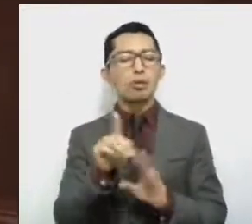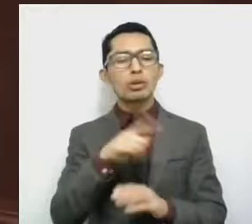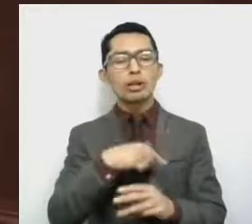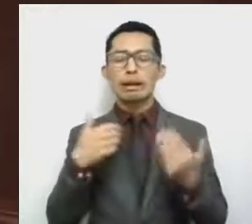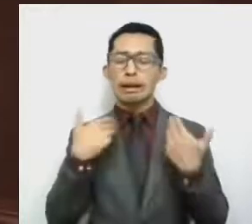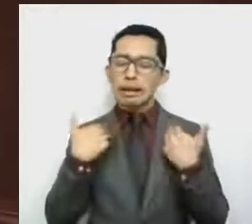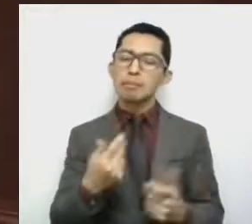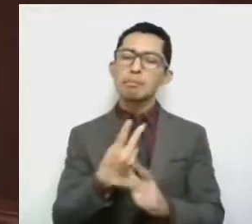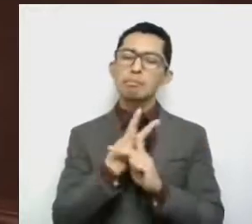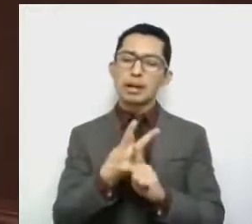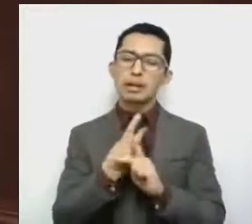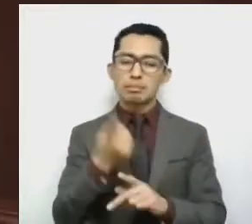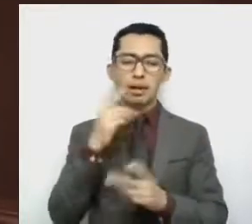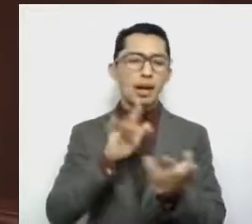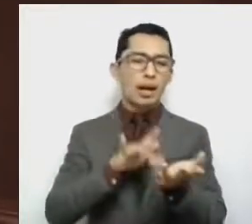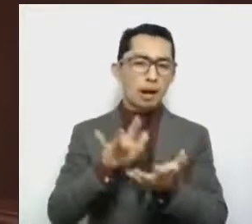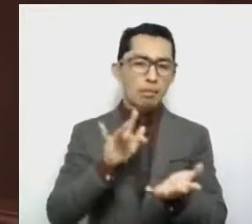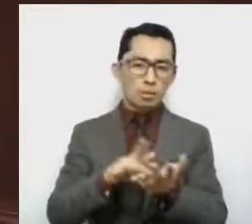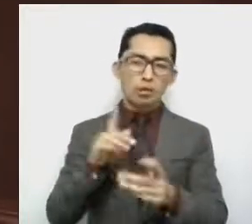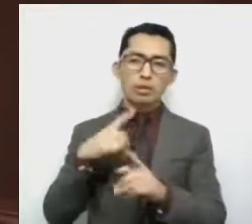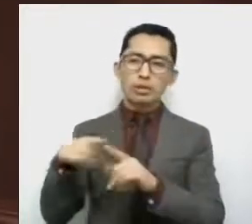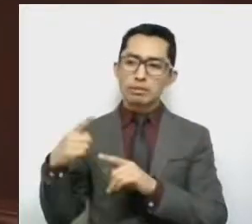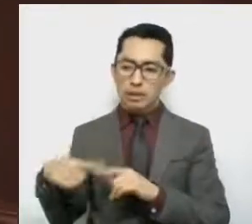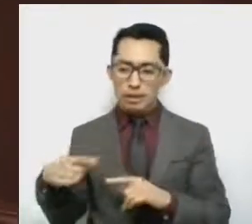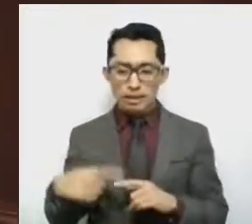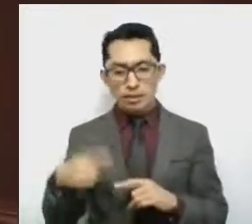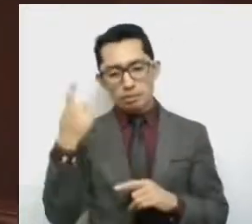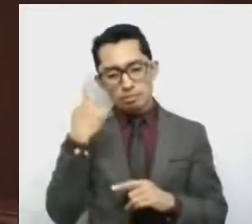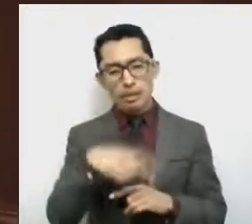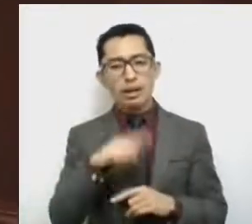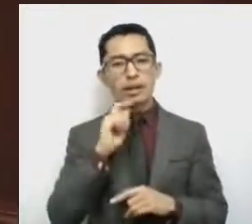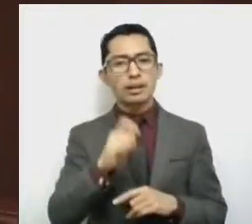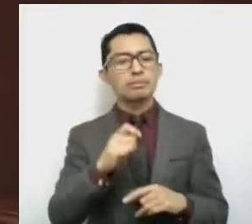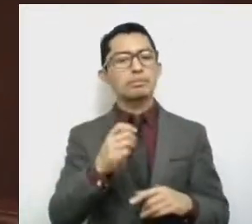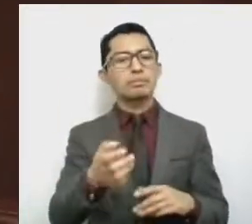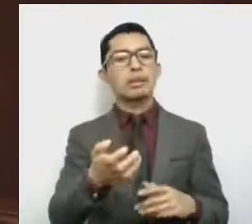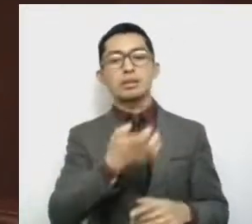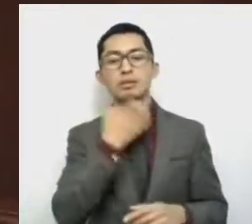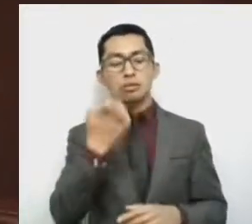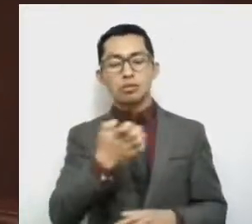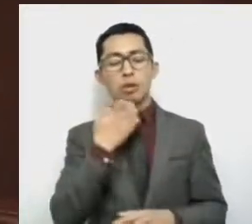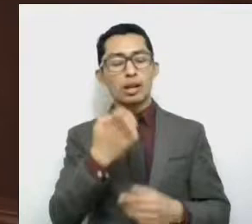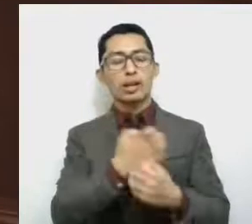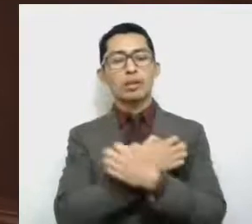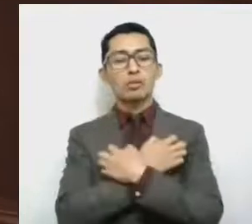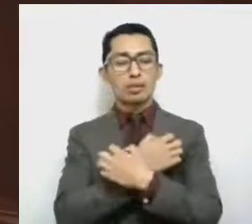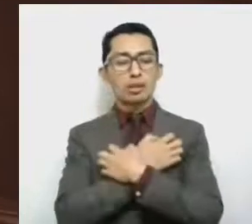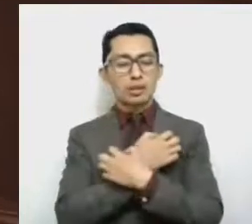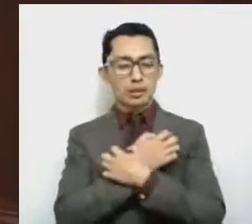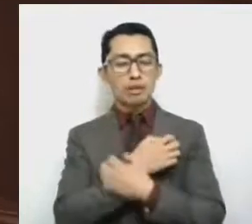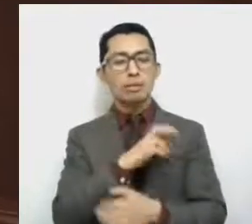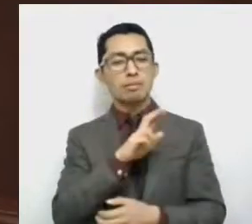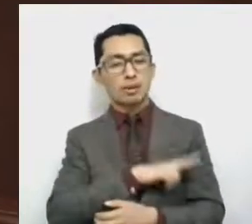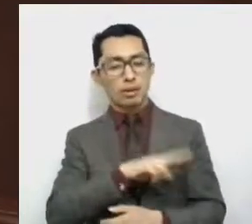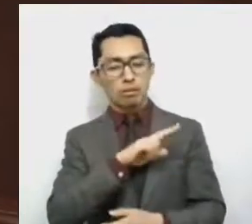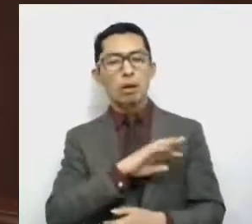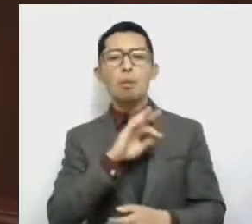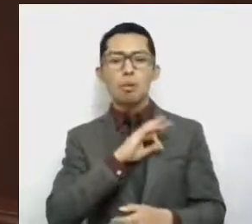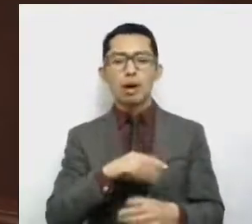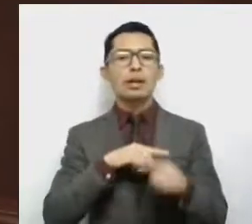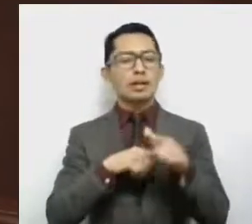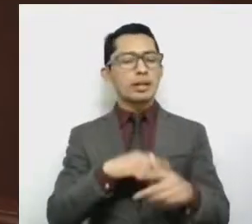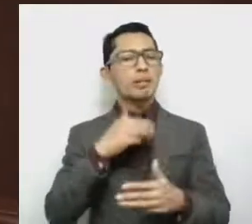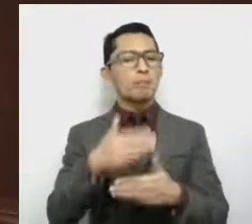a las distintas administraciones para que estas instituciones educativas puedan subsidiar ante esta